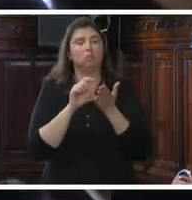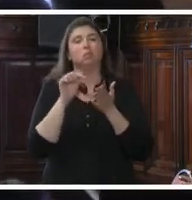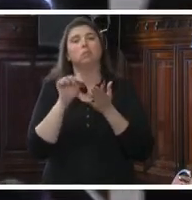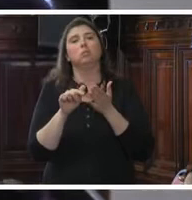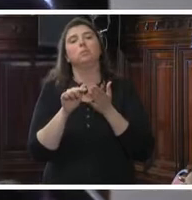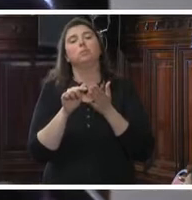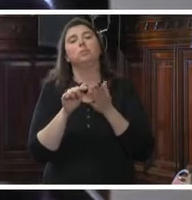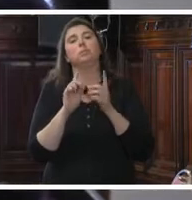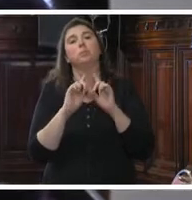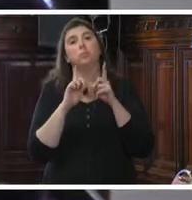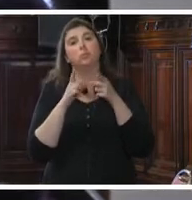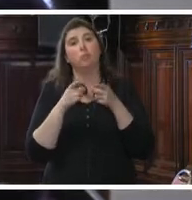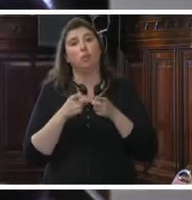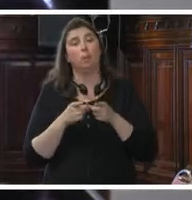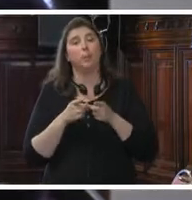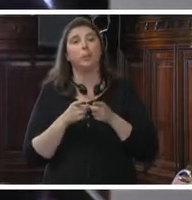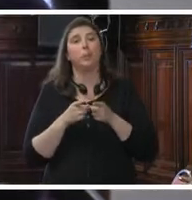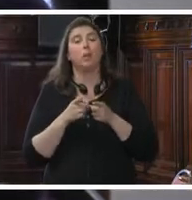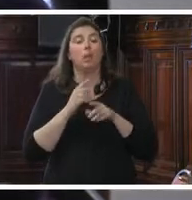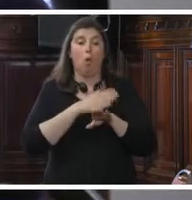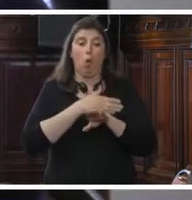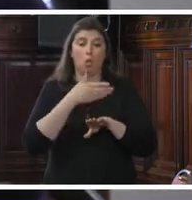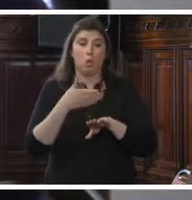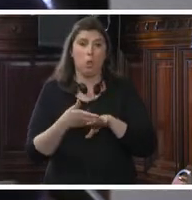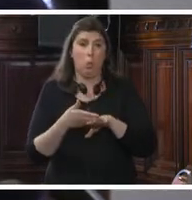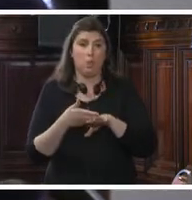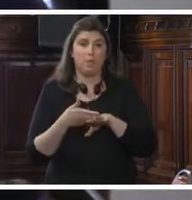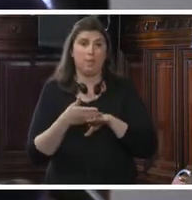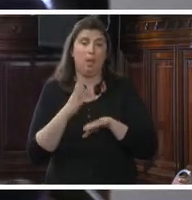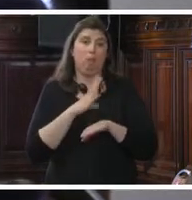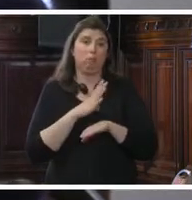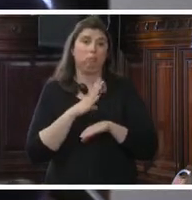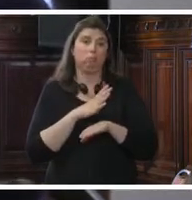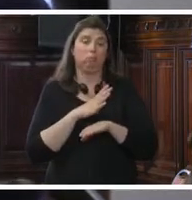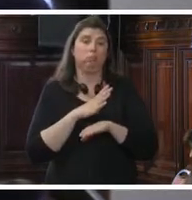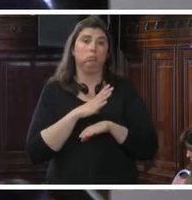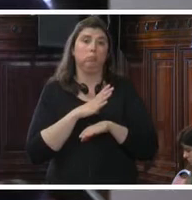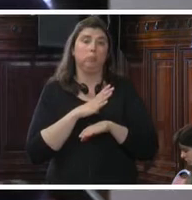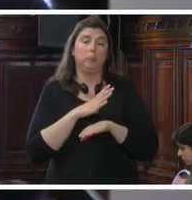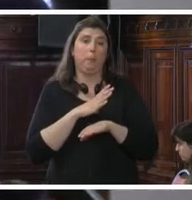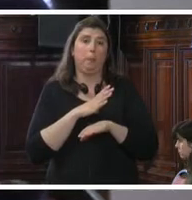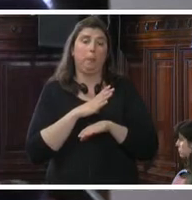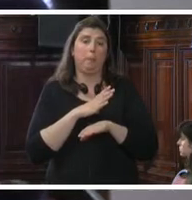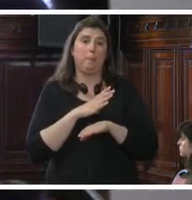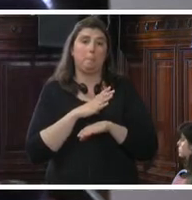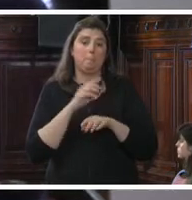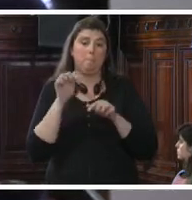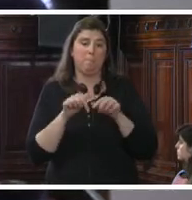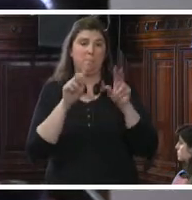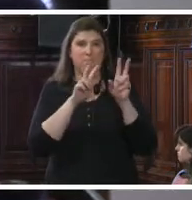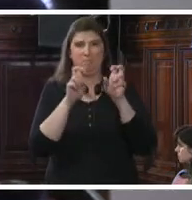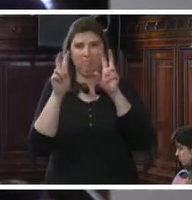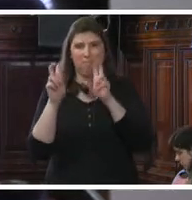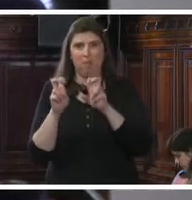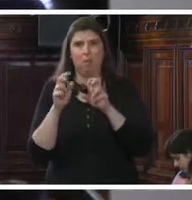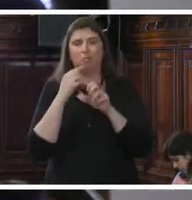Y en consecuencia, habiendo esta asignación temática, no